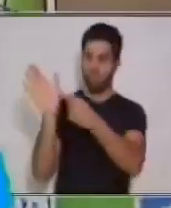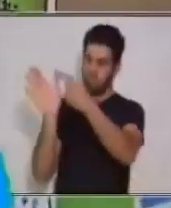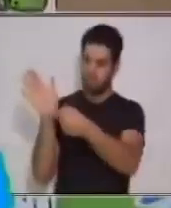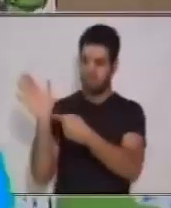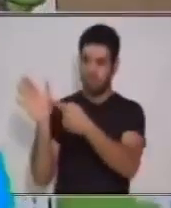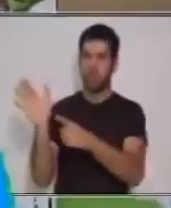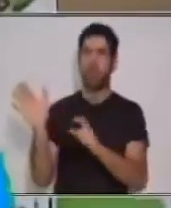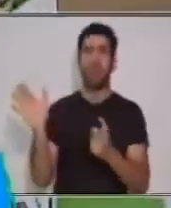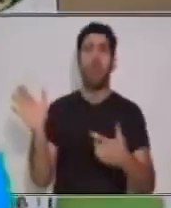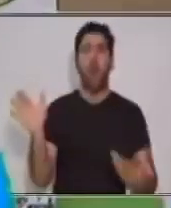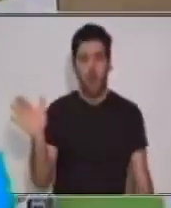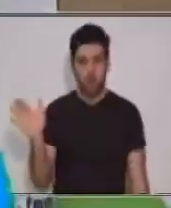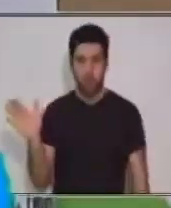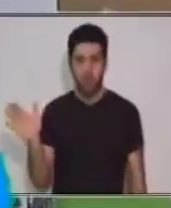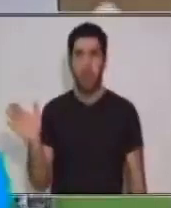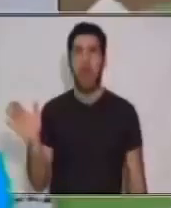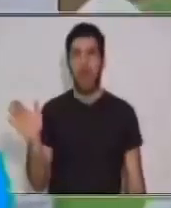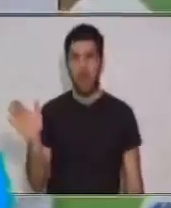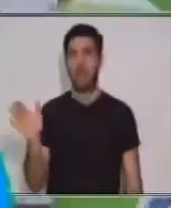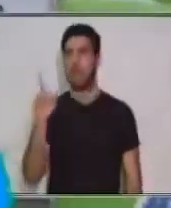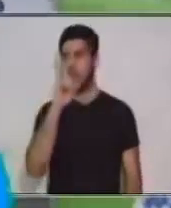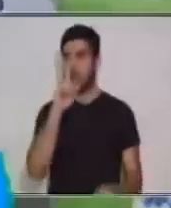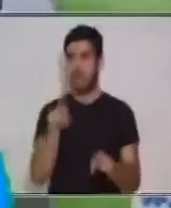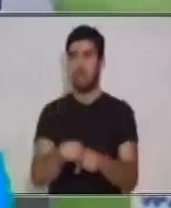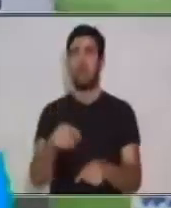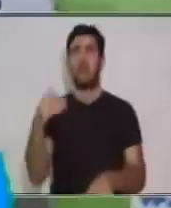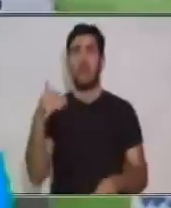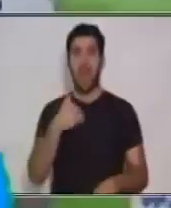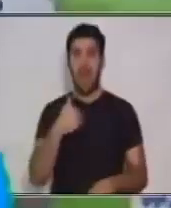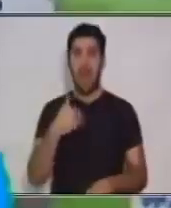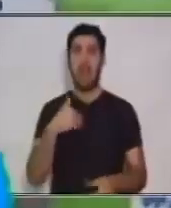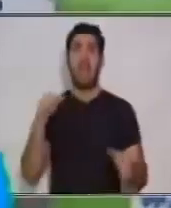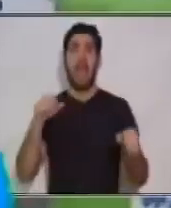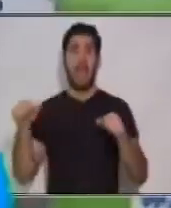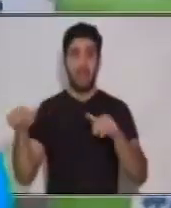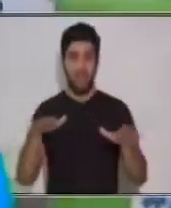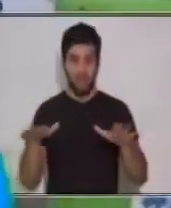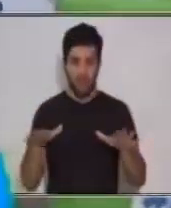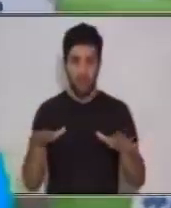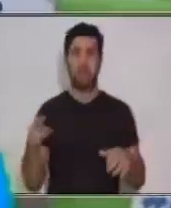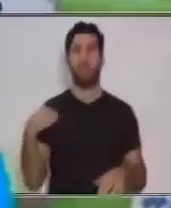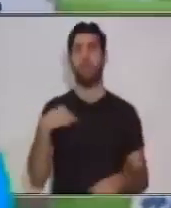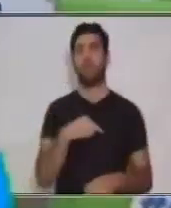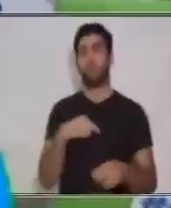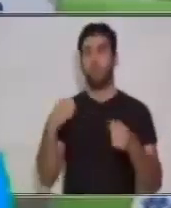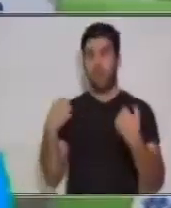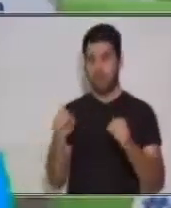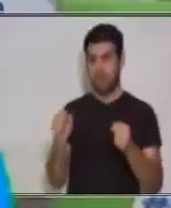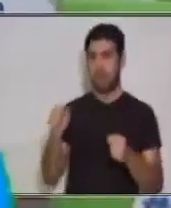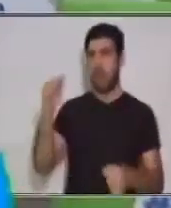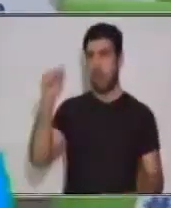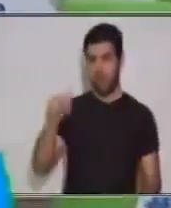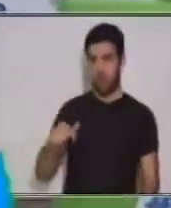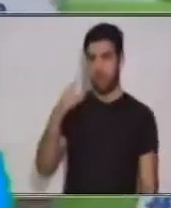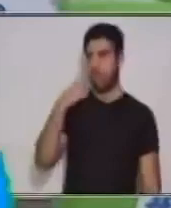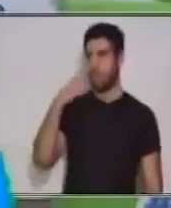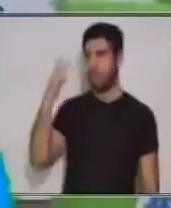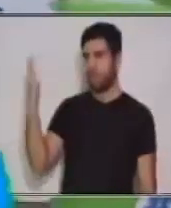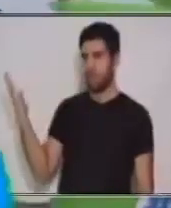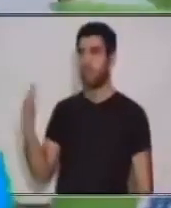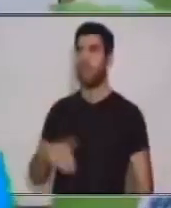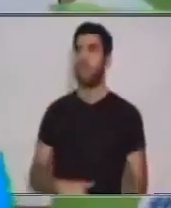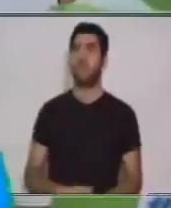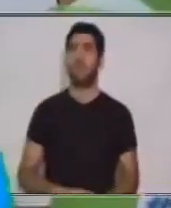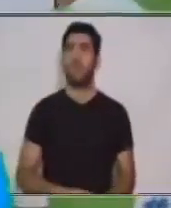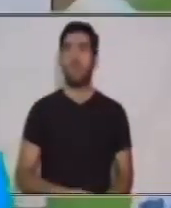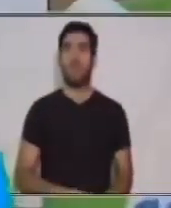59 tienes también una actividad. Vamos a realizarla en este momento. En la actividad nos indican que cierres